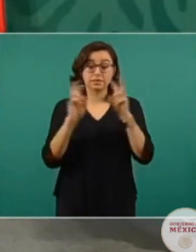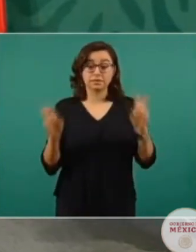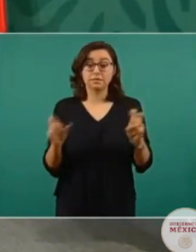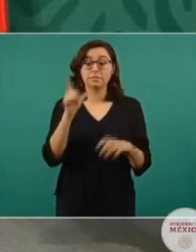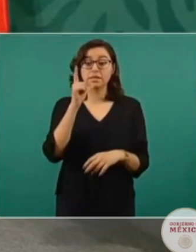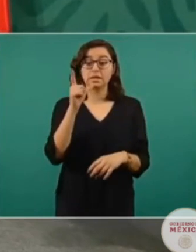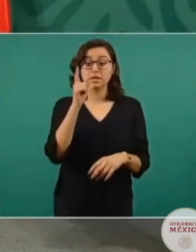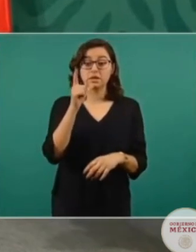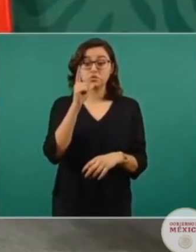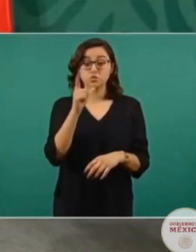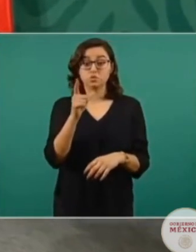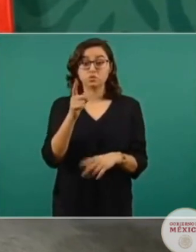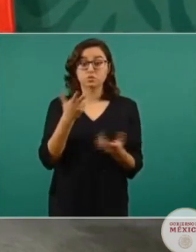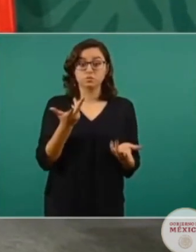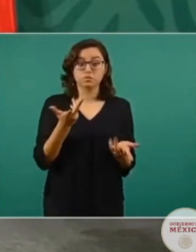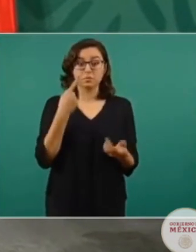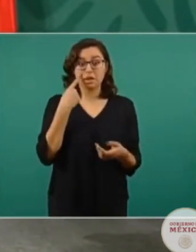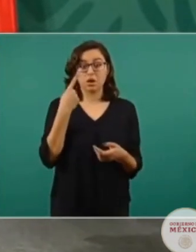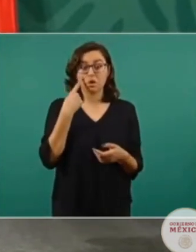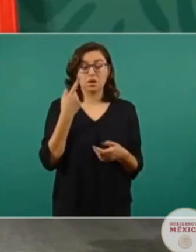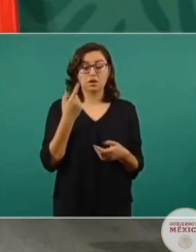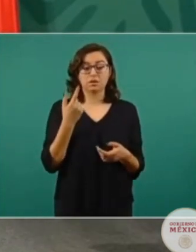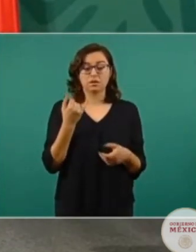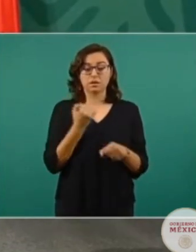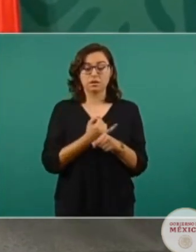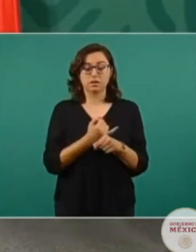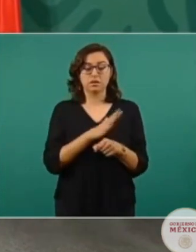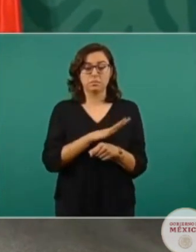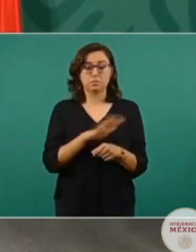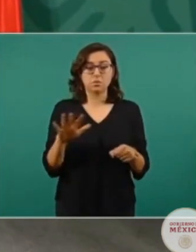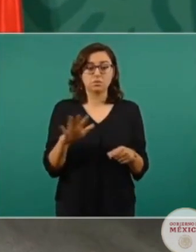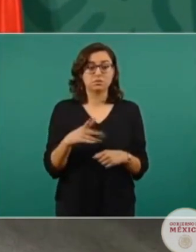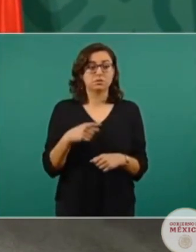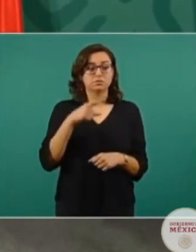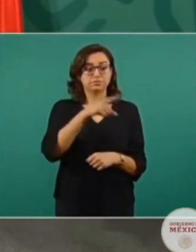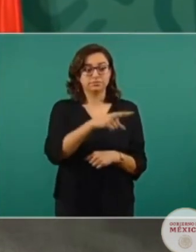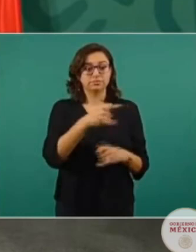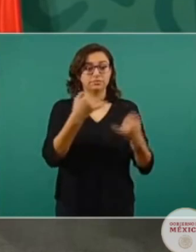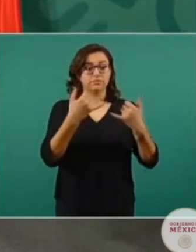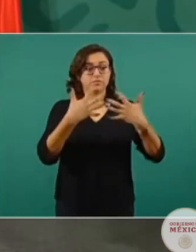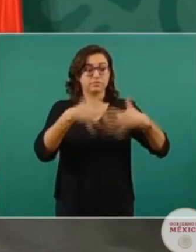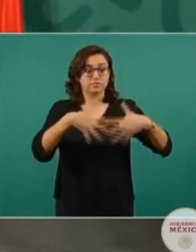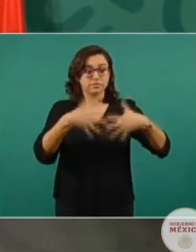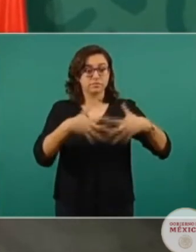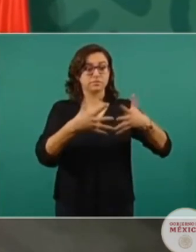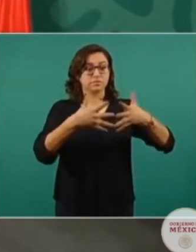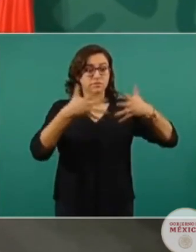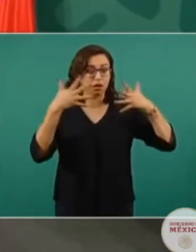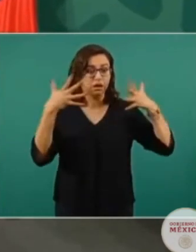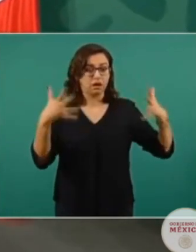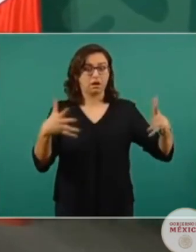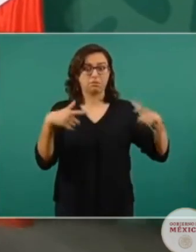cómo es posible que una corporación económica, financiera, pague